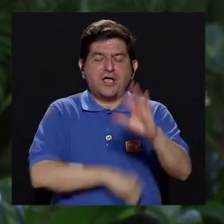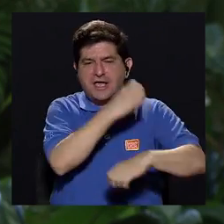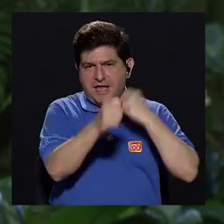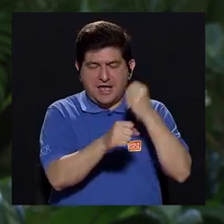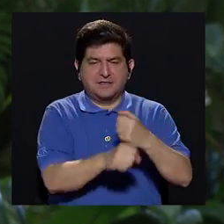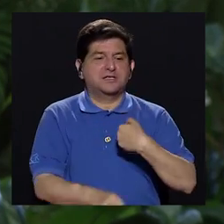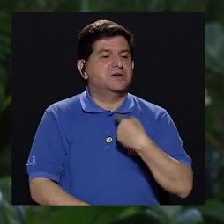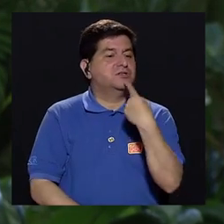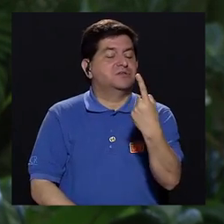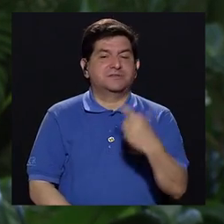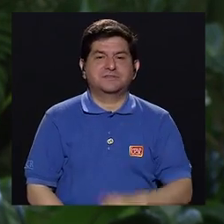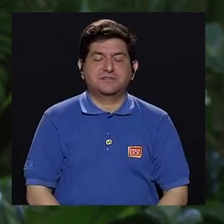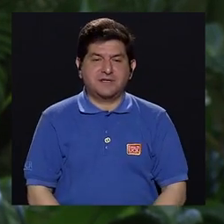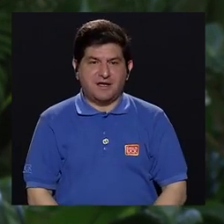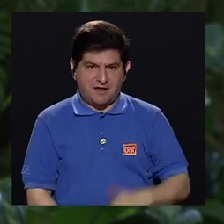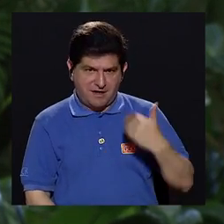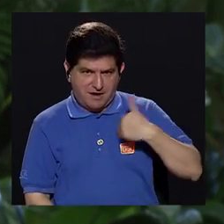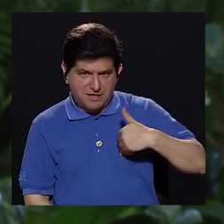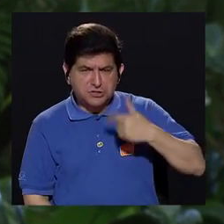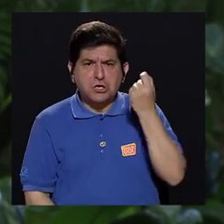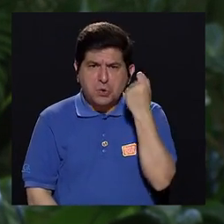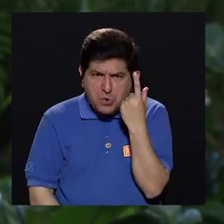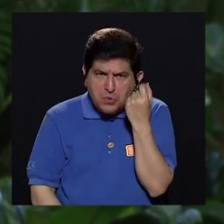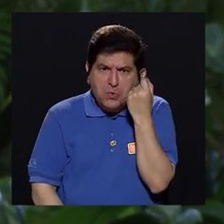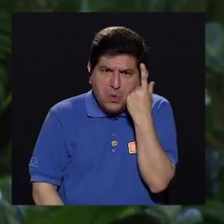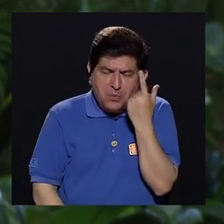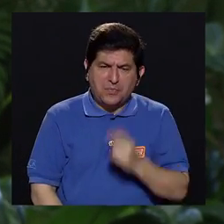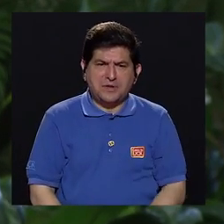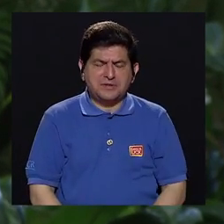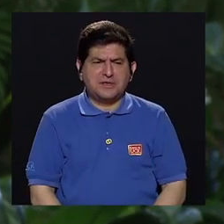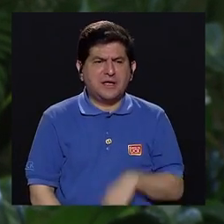años. Yo le decía, el Señor comprendía,